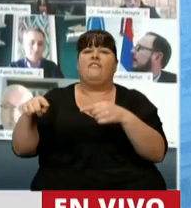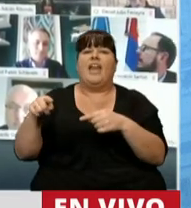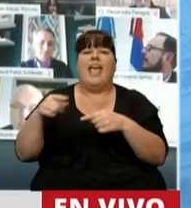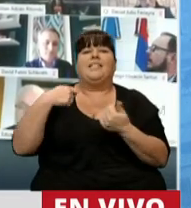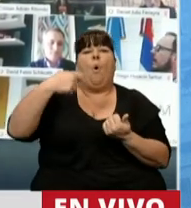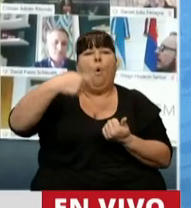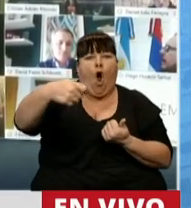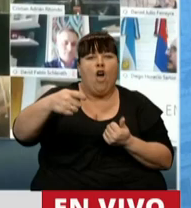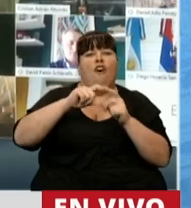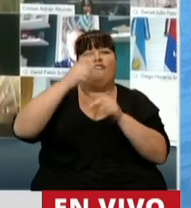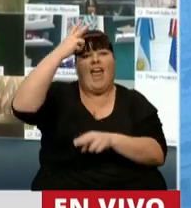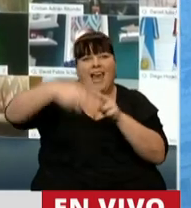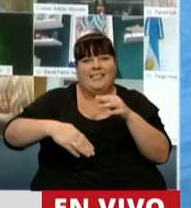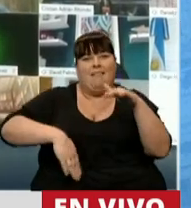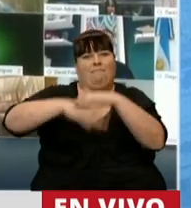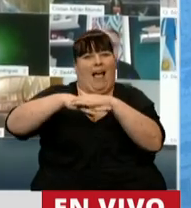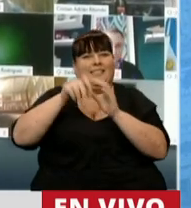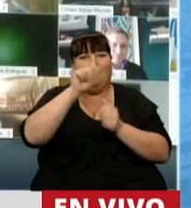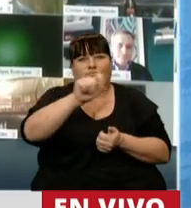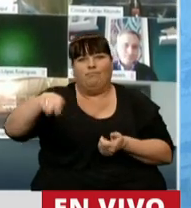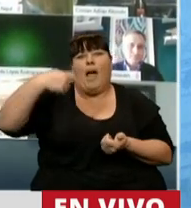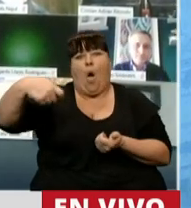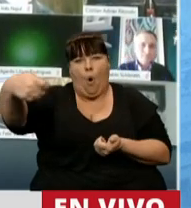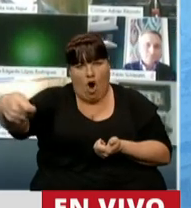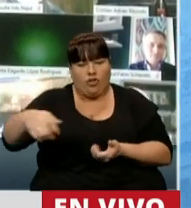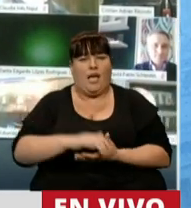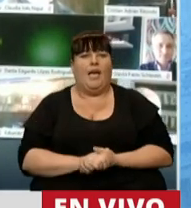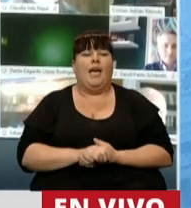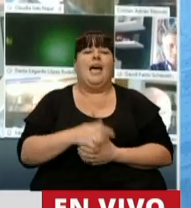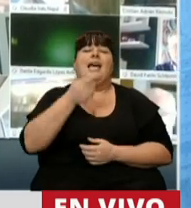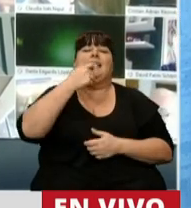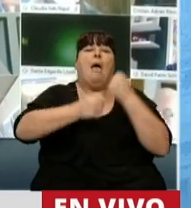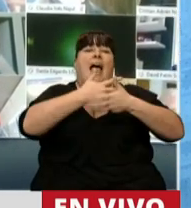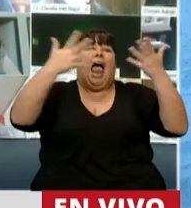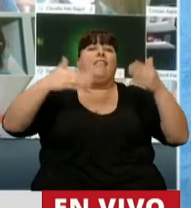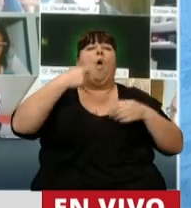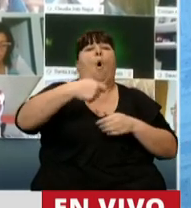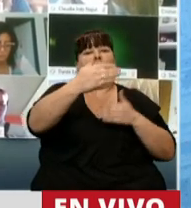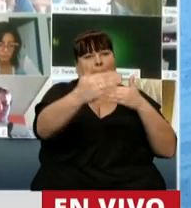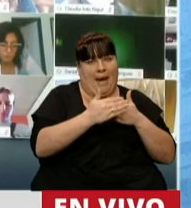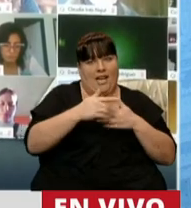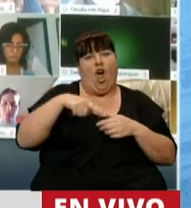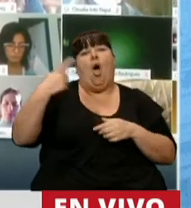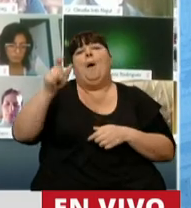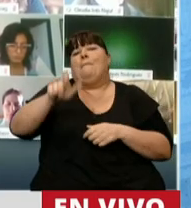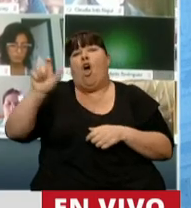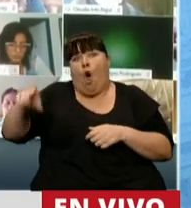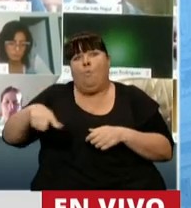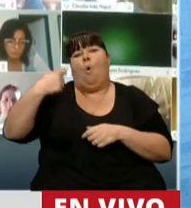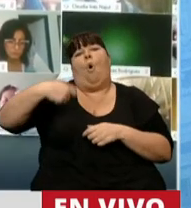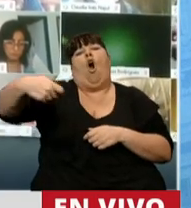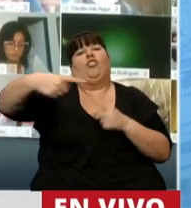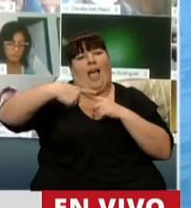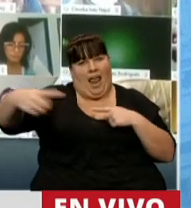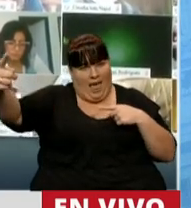cuotas, plazos máximos de cuotas, menos cuotas para las grandes empresas, más cuotas para